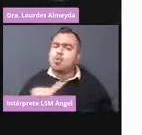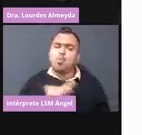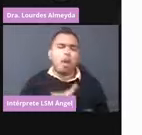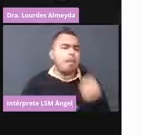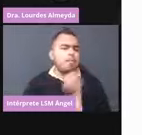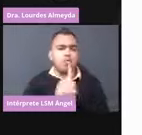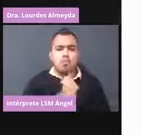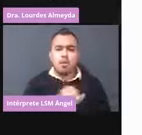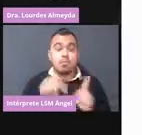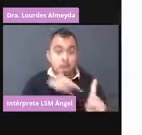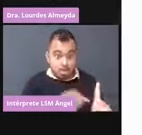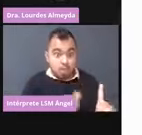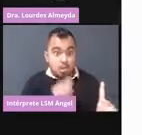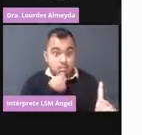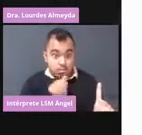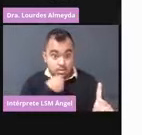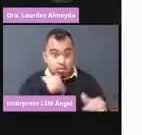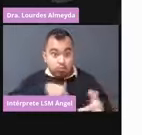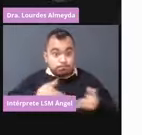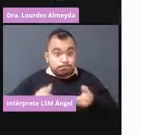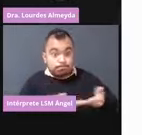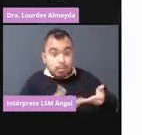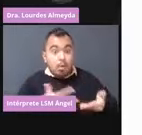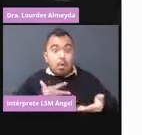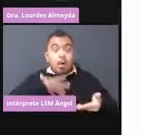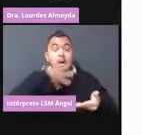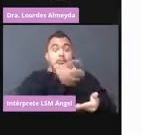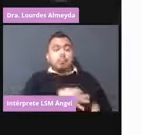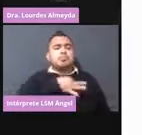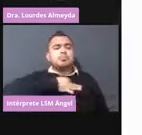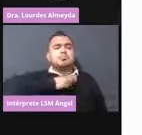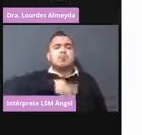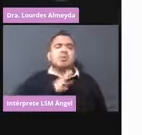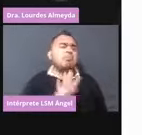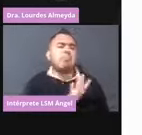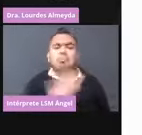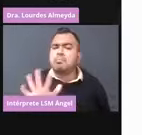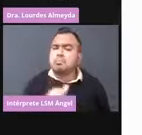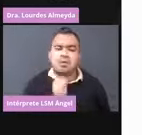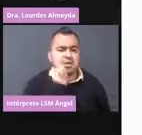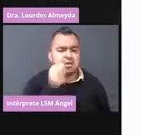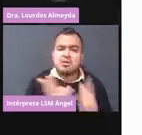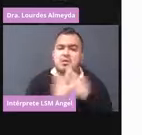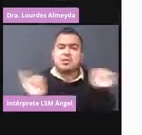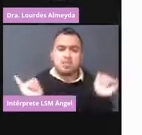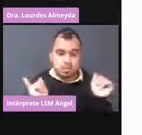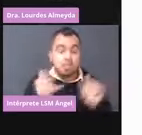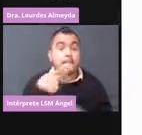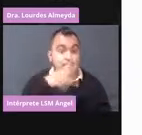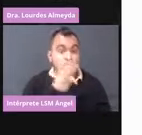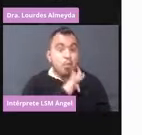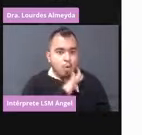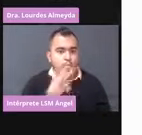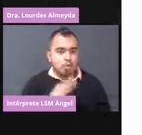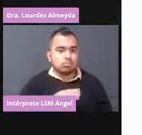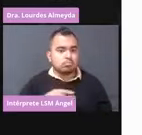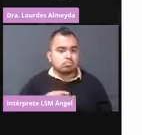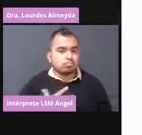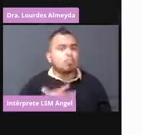van a transmitir ningún virus ni nada de eso, porque lo que sí le pueden transmitir anticuerpos, que es muy bueno.